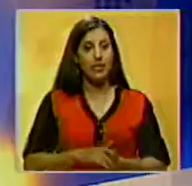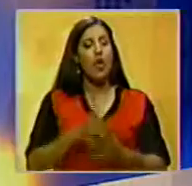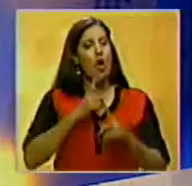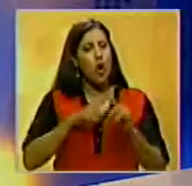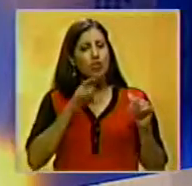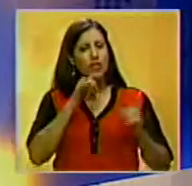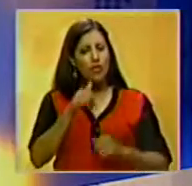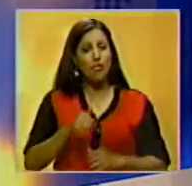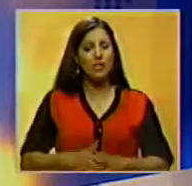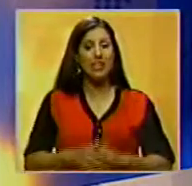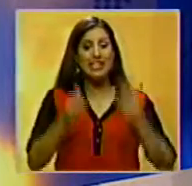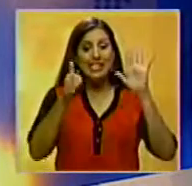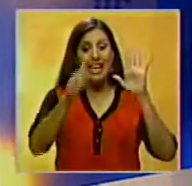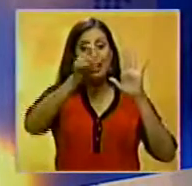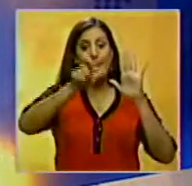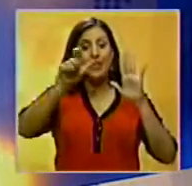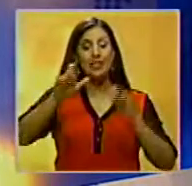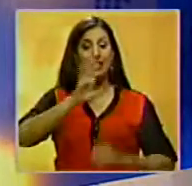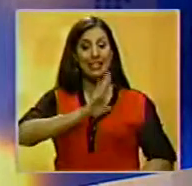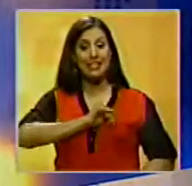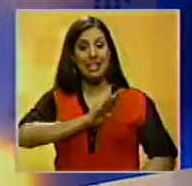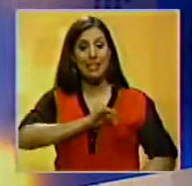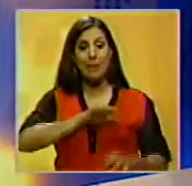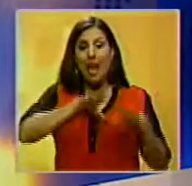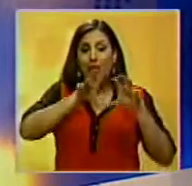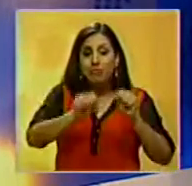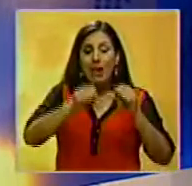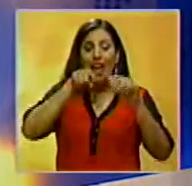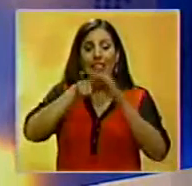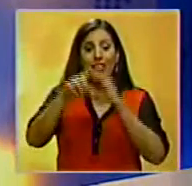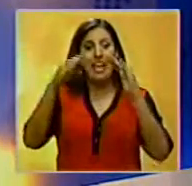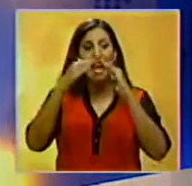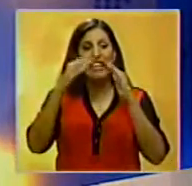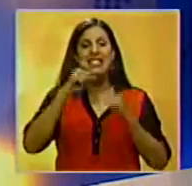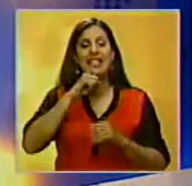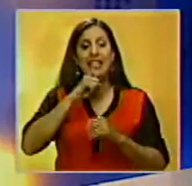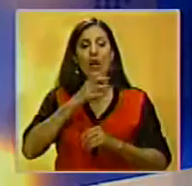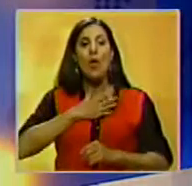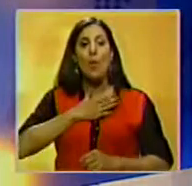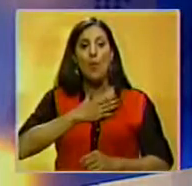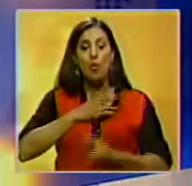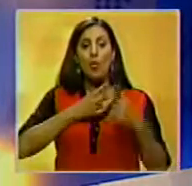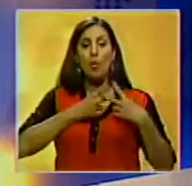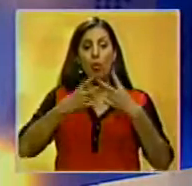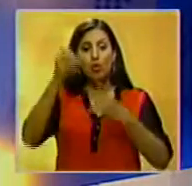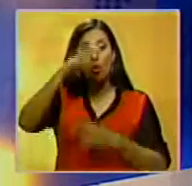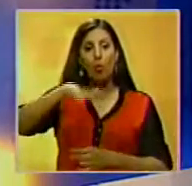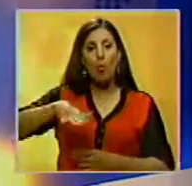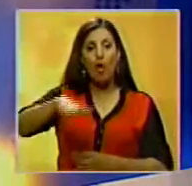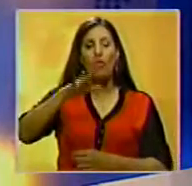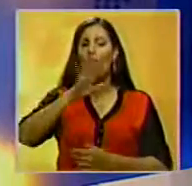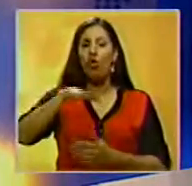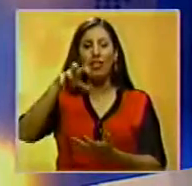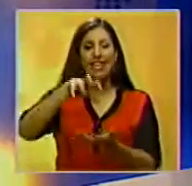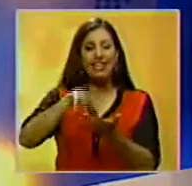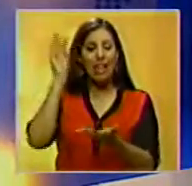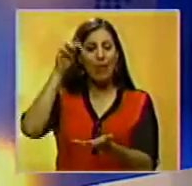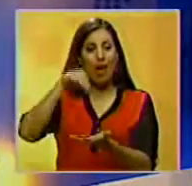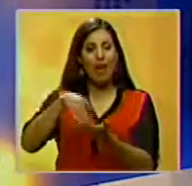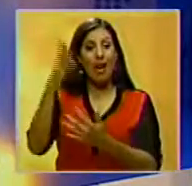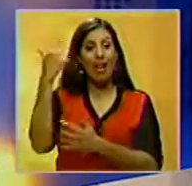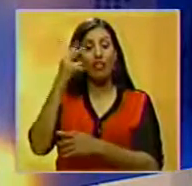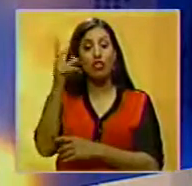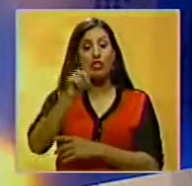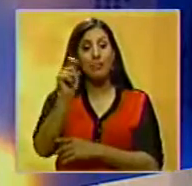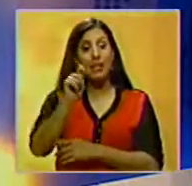Vamos con más información. Seis funcionarios del CICPC allanaron la casa del activista de Voluntad Popular en el estado de Aragua, Alexander Tirado, quien se encuentra desde